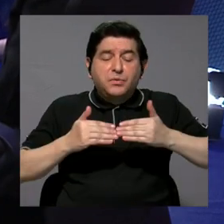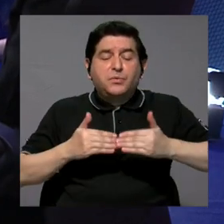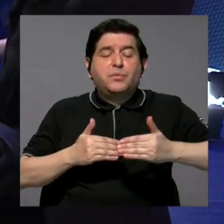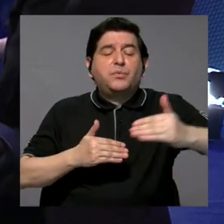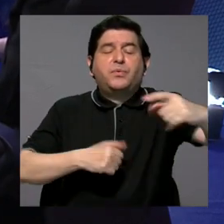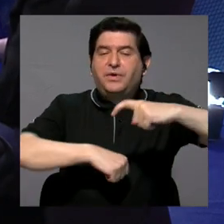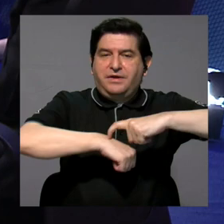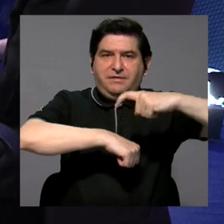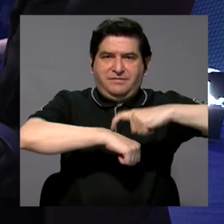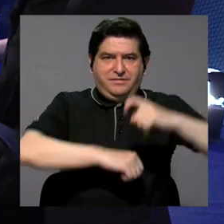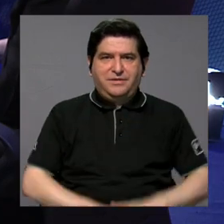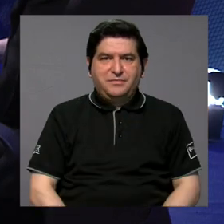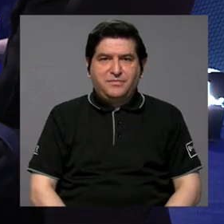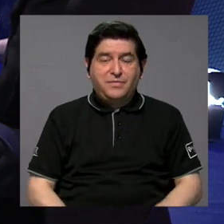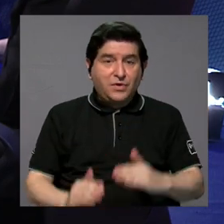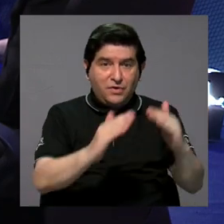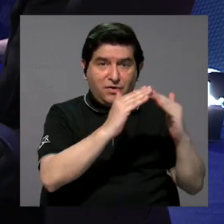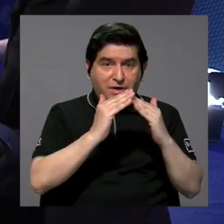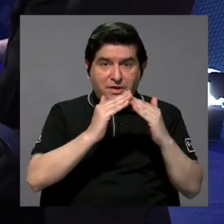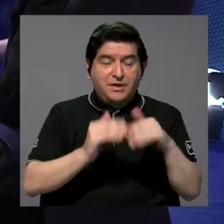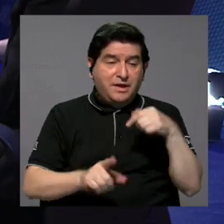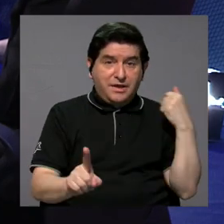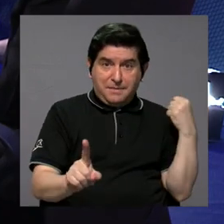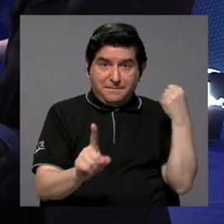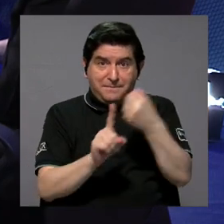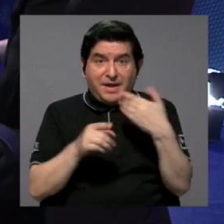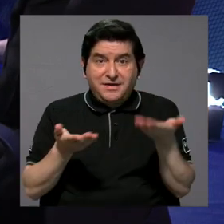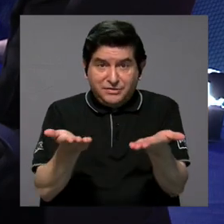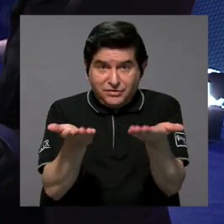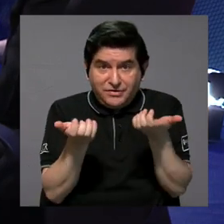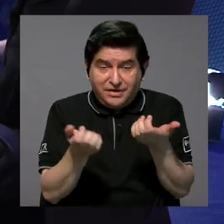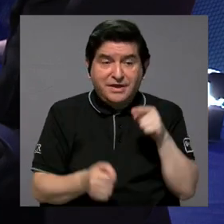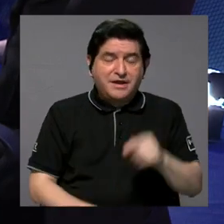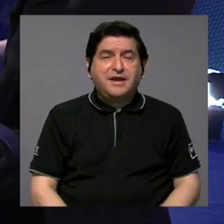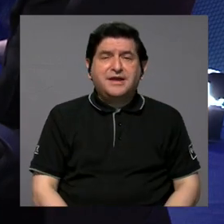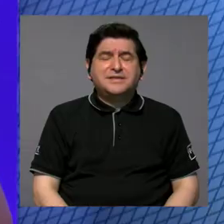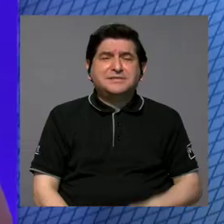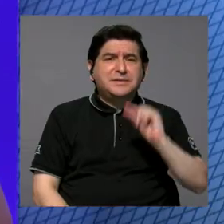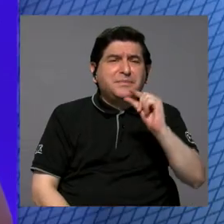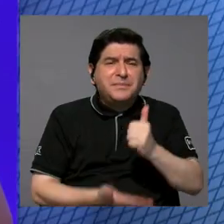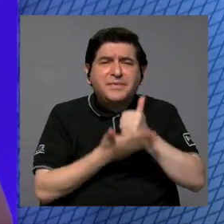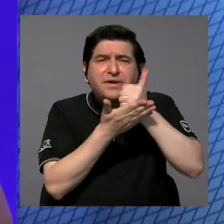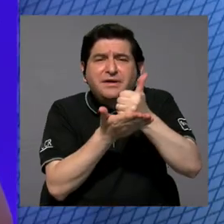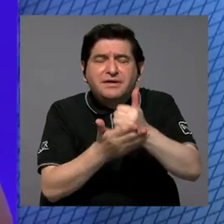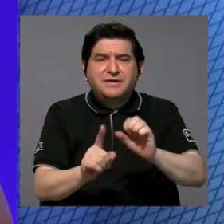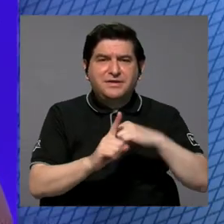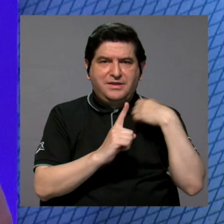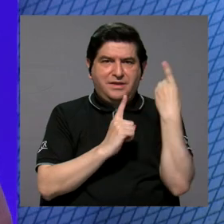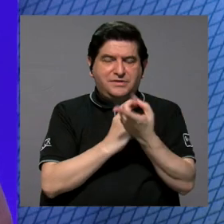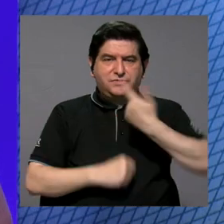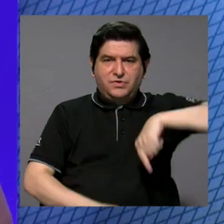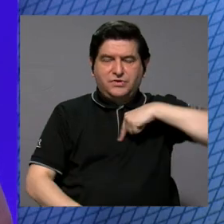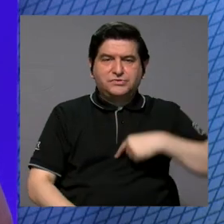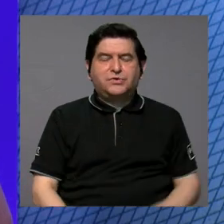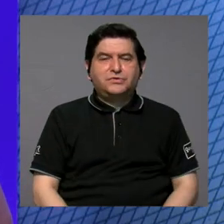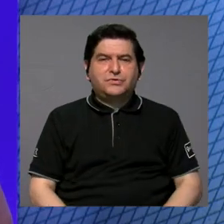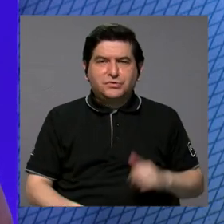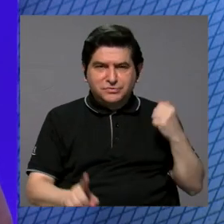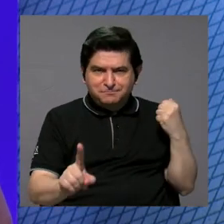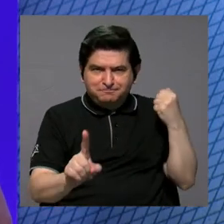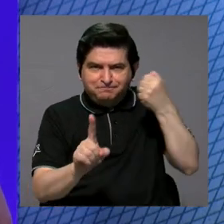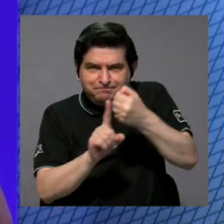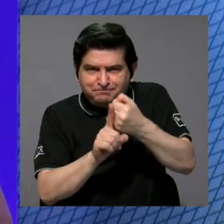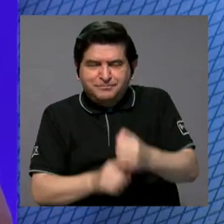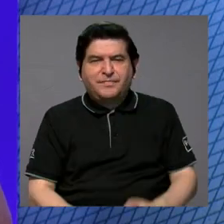perdurable para la comunidad a la cual vayan a impactar. Entonces, creo que ese es el granito de arena que desde la sociedad estamos impactando, que desde la